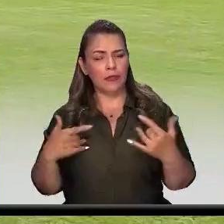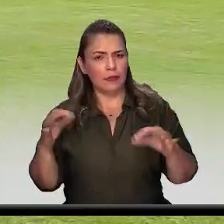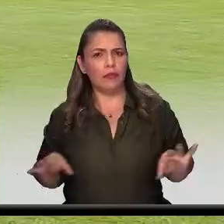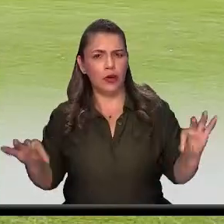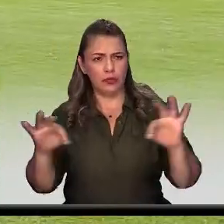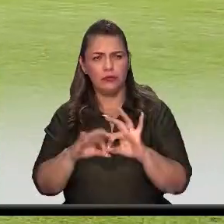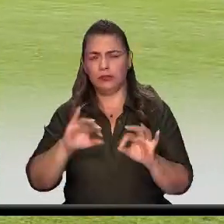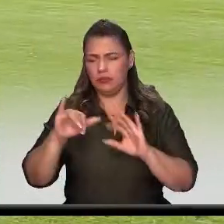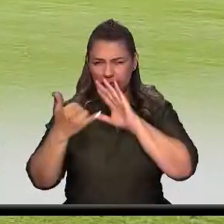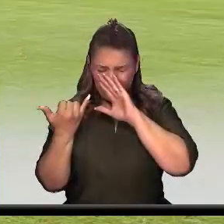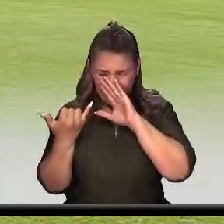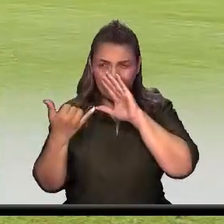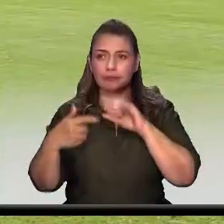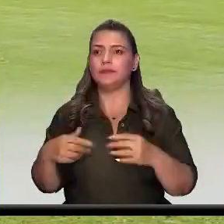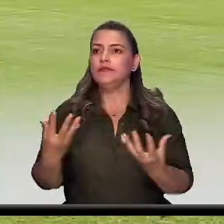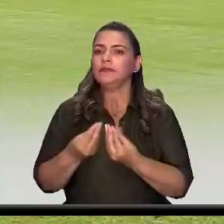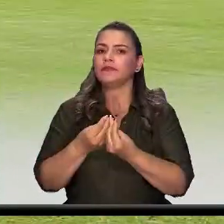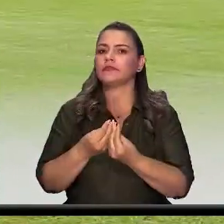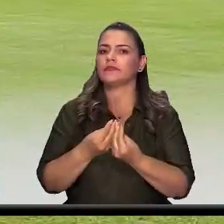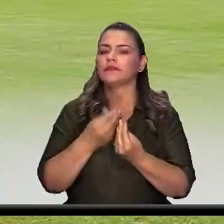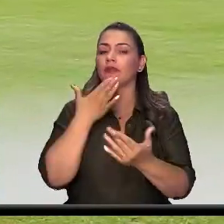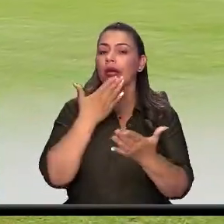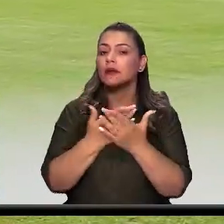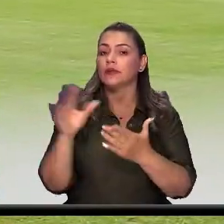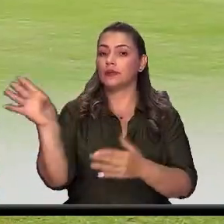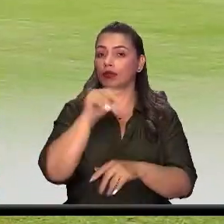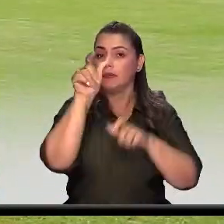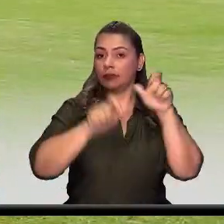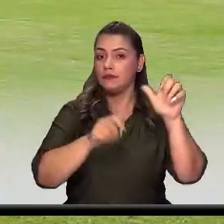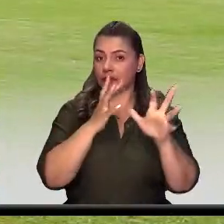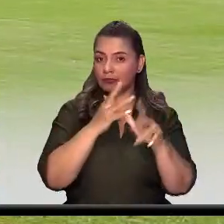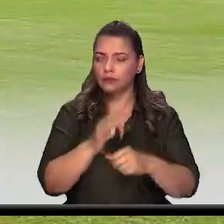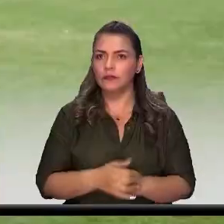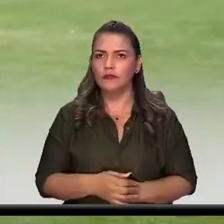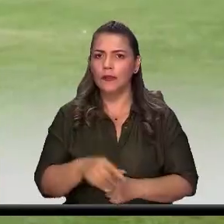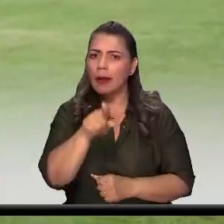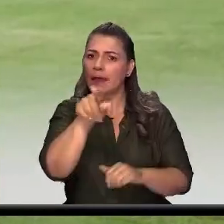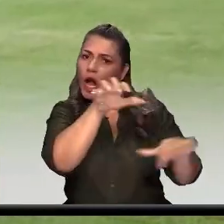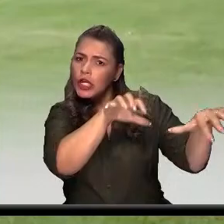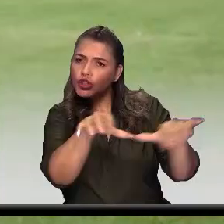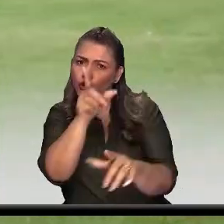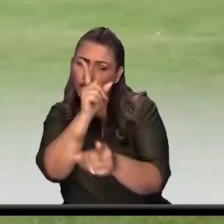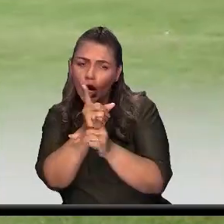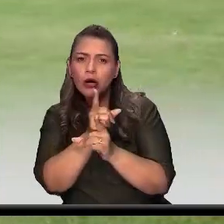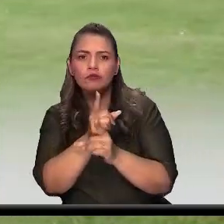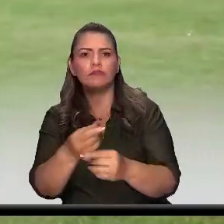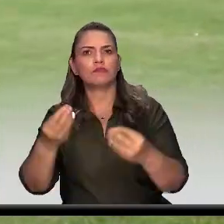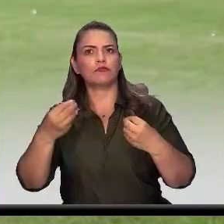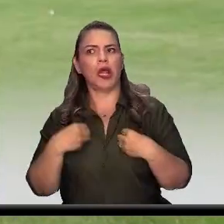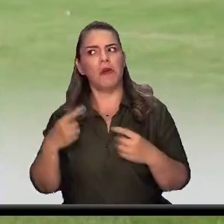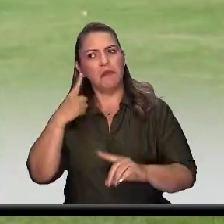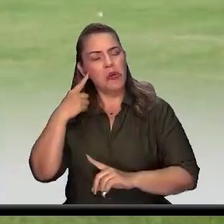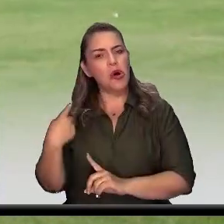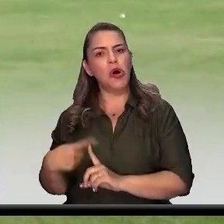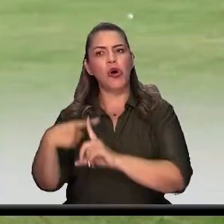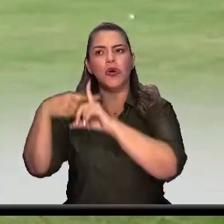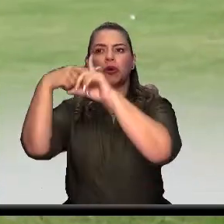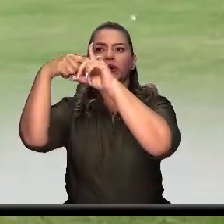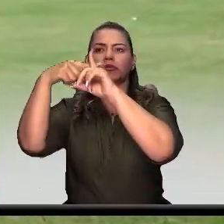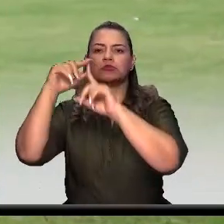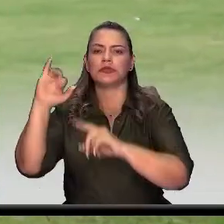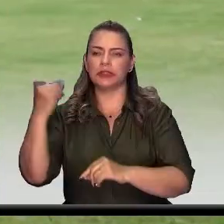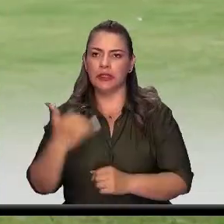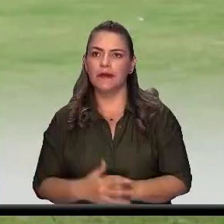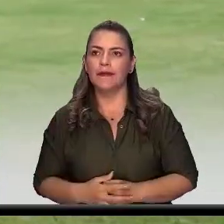los itagüiseños que hicieron parte de las fiestas. Su buen comportamiento nos permite tener unos resultados positivos no solamente en este gran evento